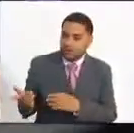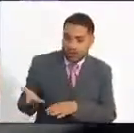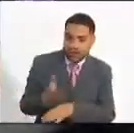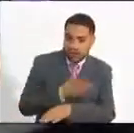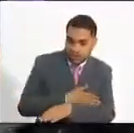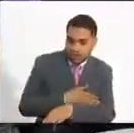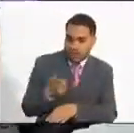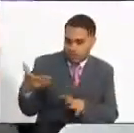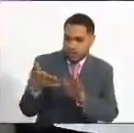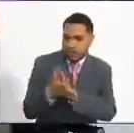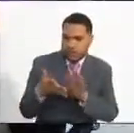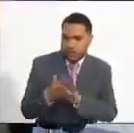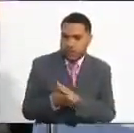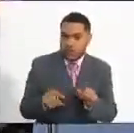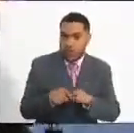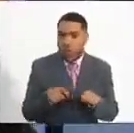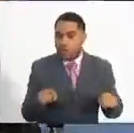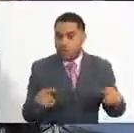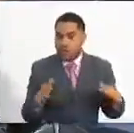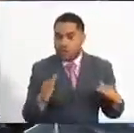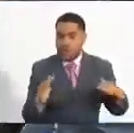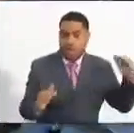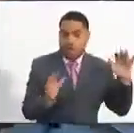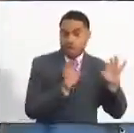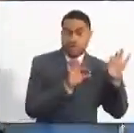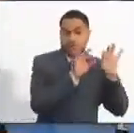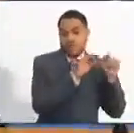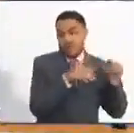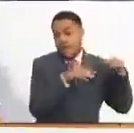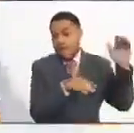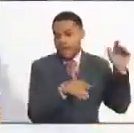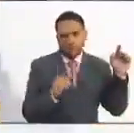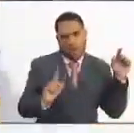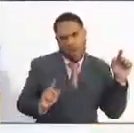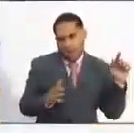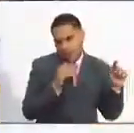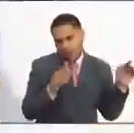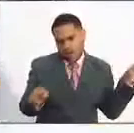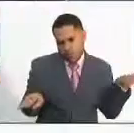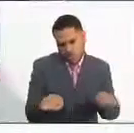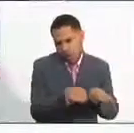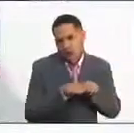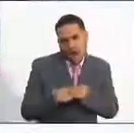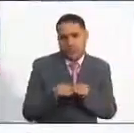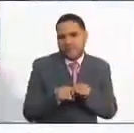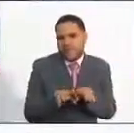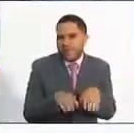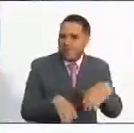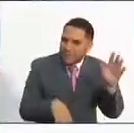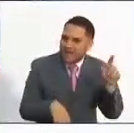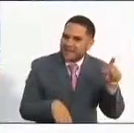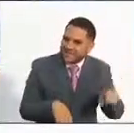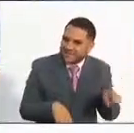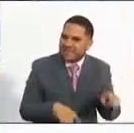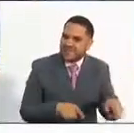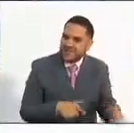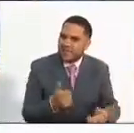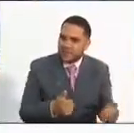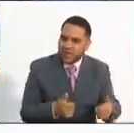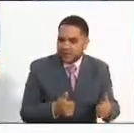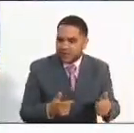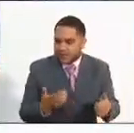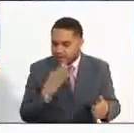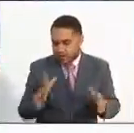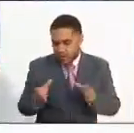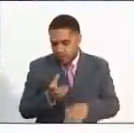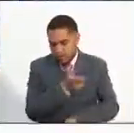y sabemos que no es que haya unas más o menos importantes, pero las que en este momento están exigiendo, están demandando un mayor esfuerzo por parte de la Comisión Nacional